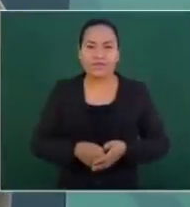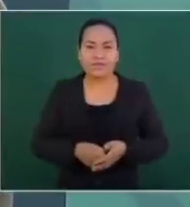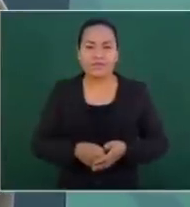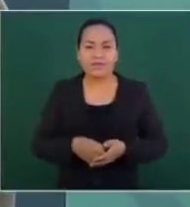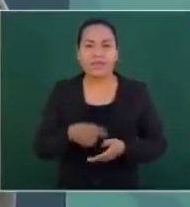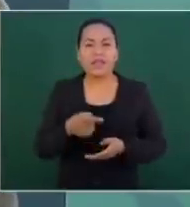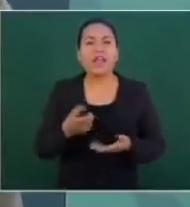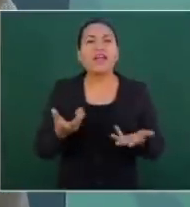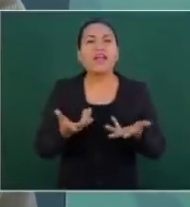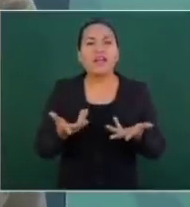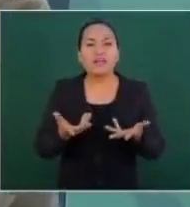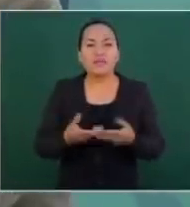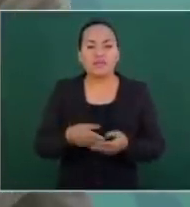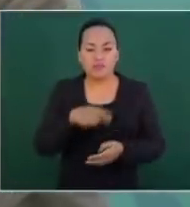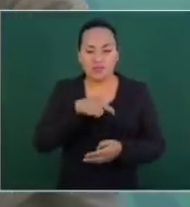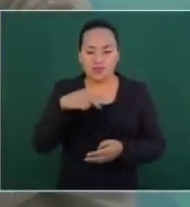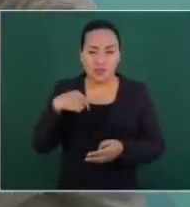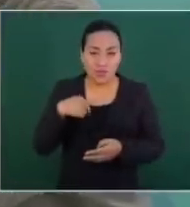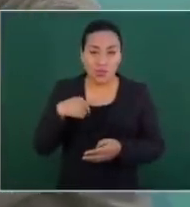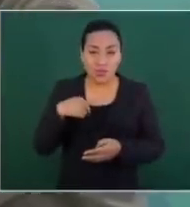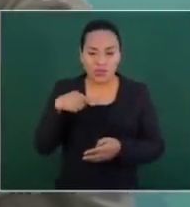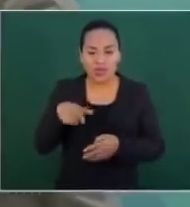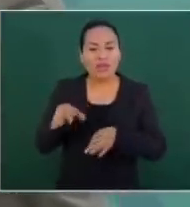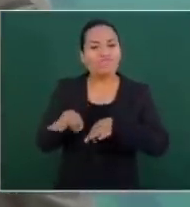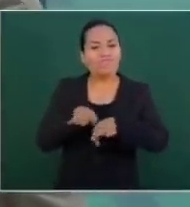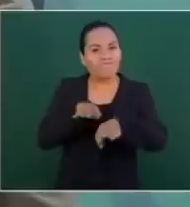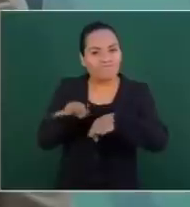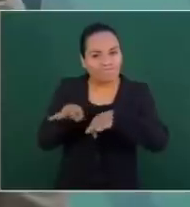lo hacemos aquí.